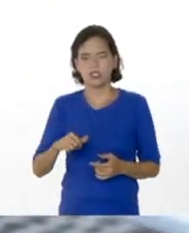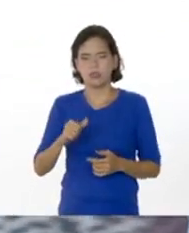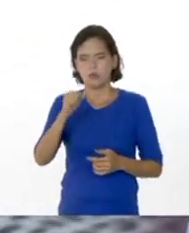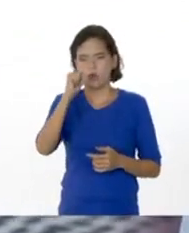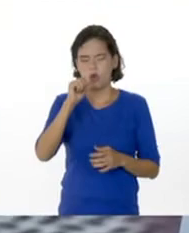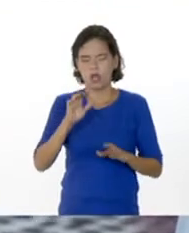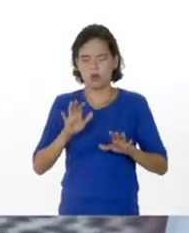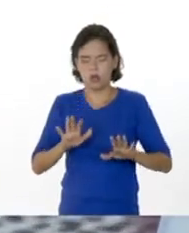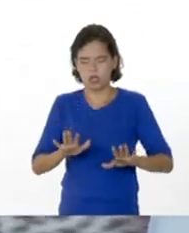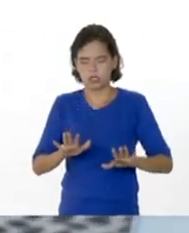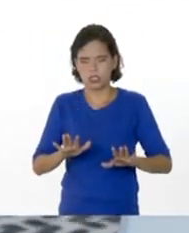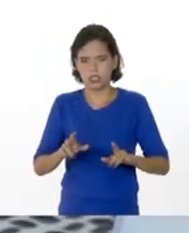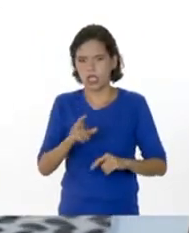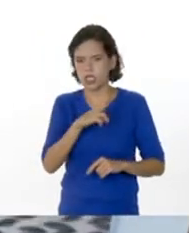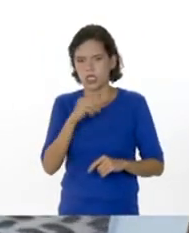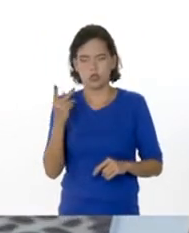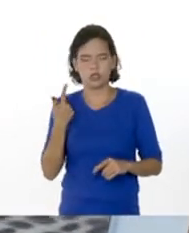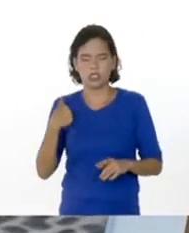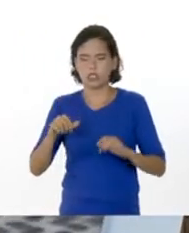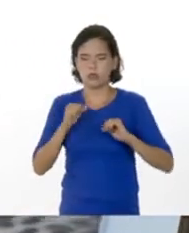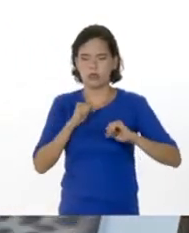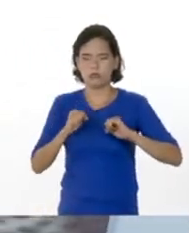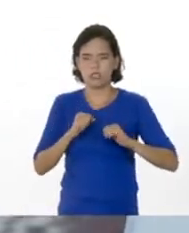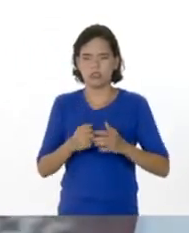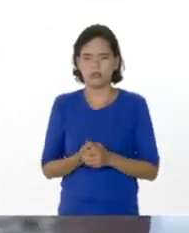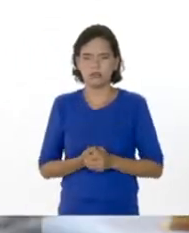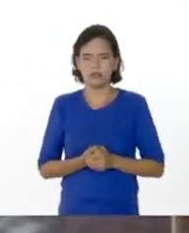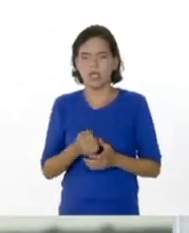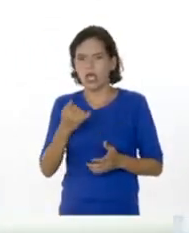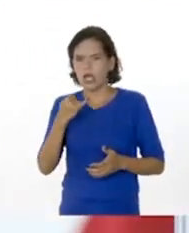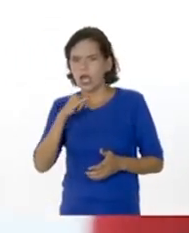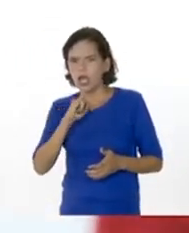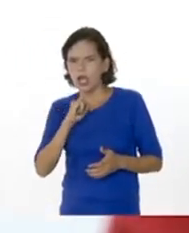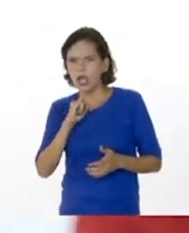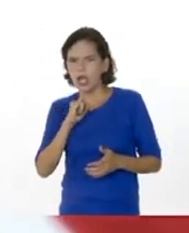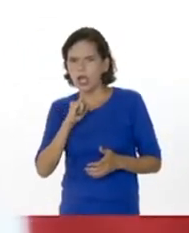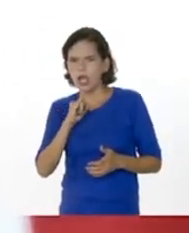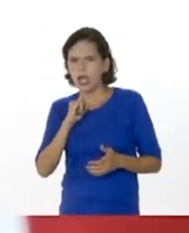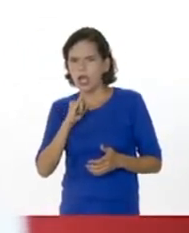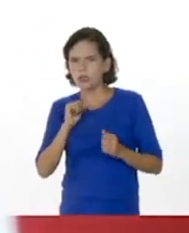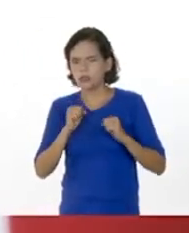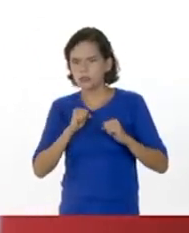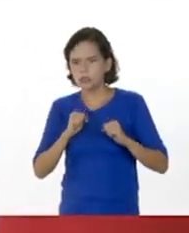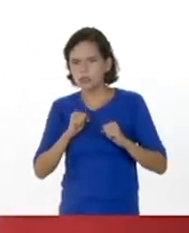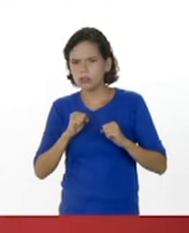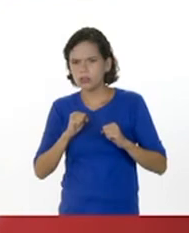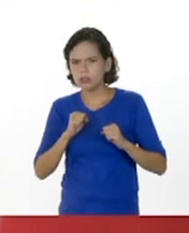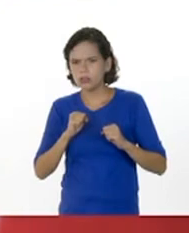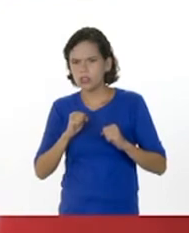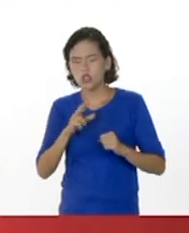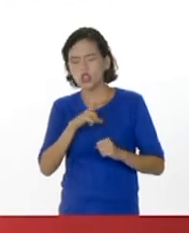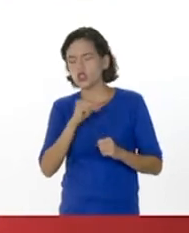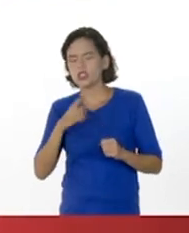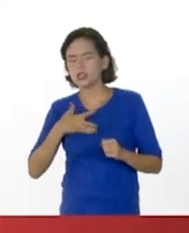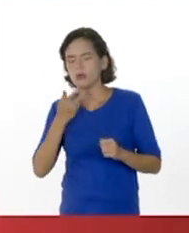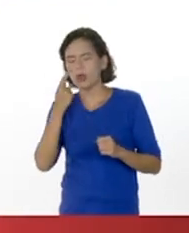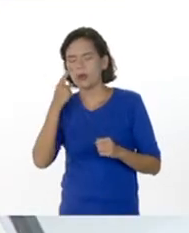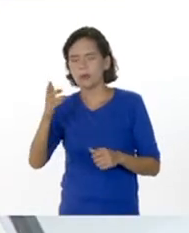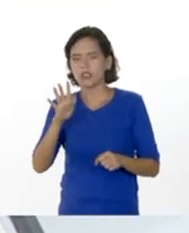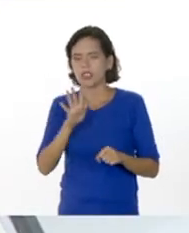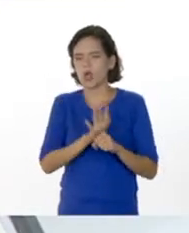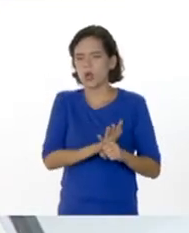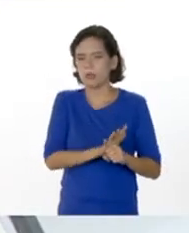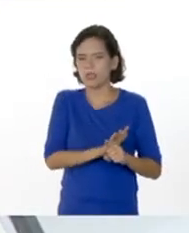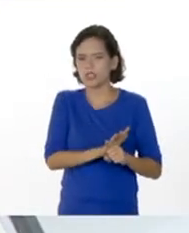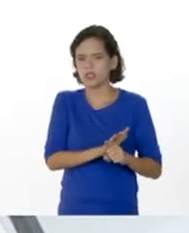agua estática sin movimiento. ¿Hay un fluido? Sí hay. No se puede observar porque está en comprensión. Ahí